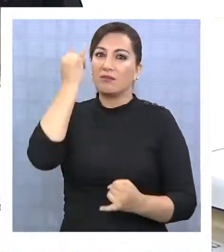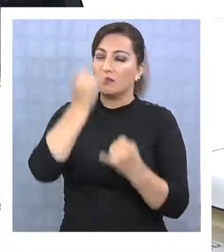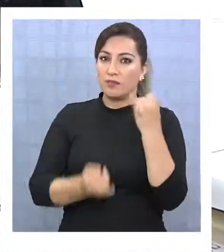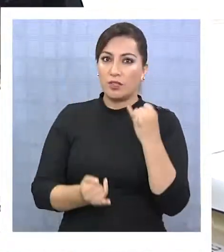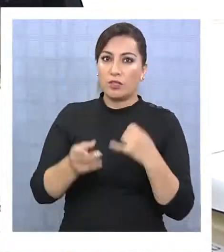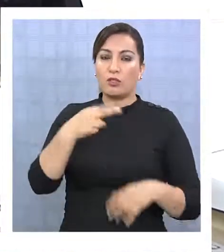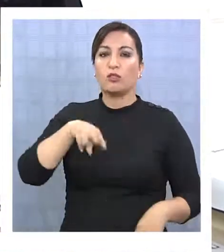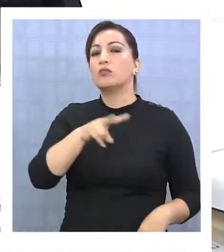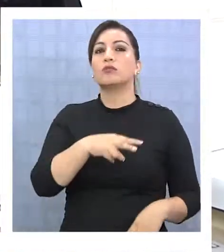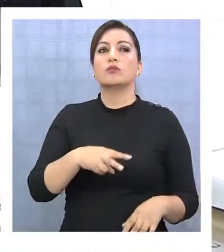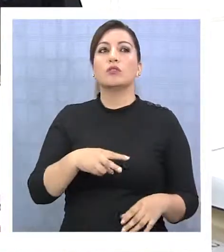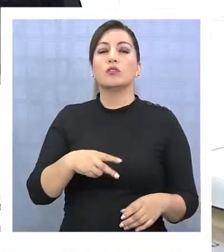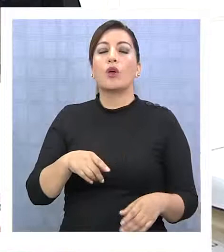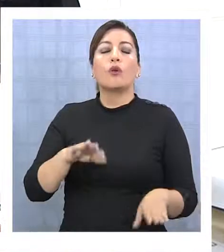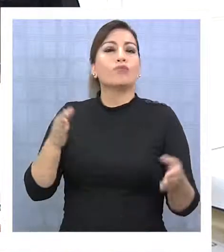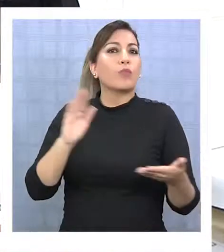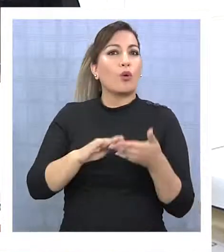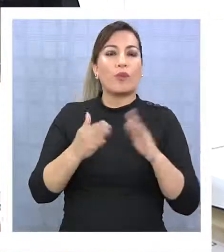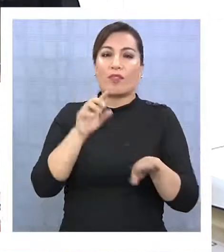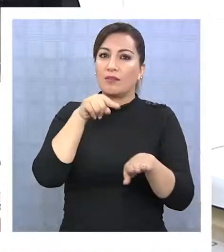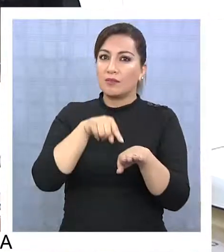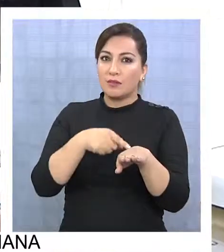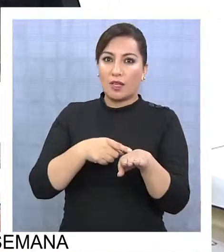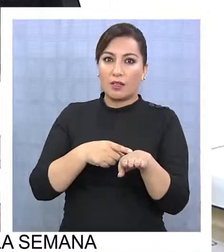nosotros, la dirección de obra de la comunidad técnica,